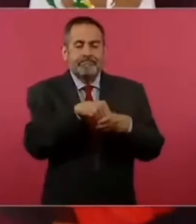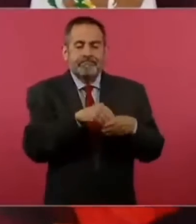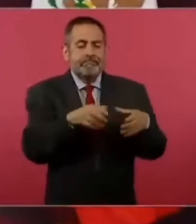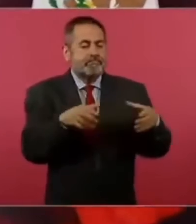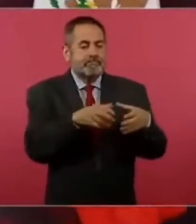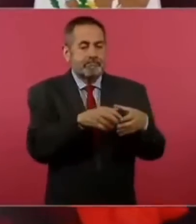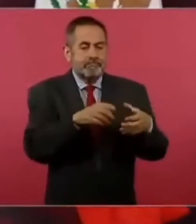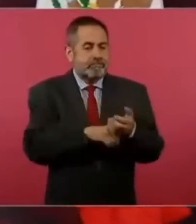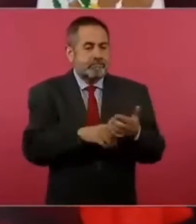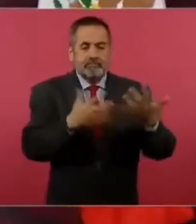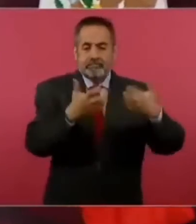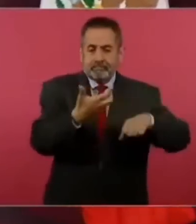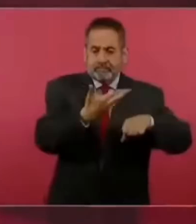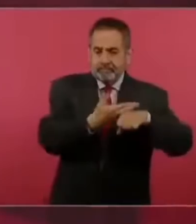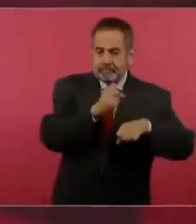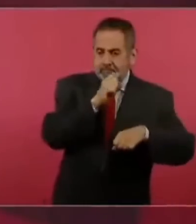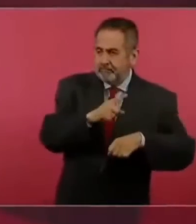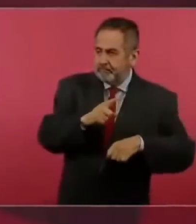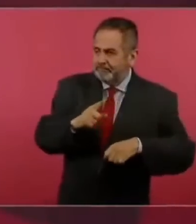del empresario